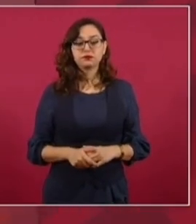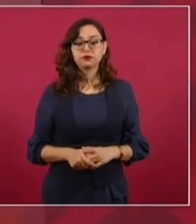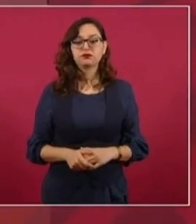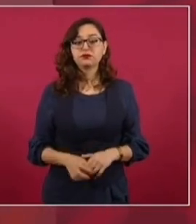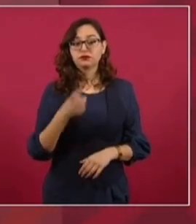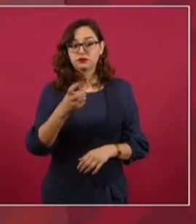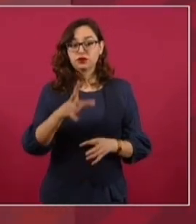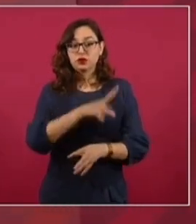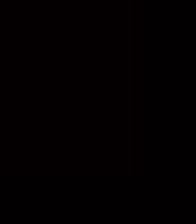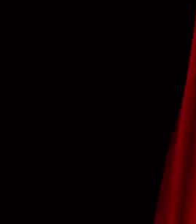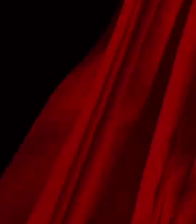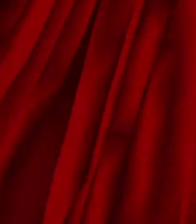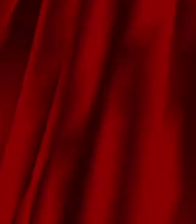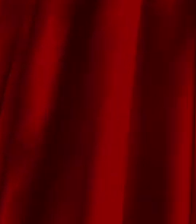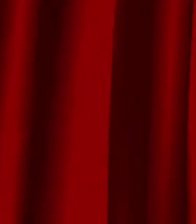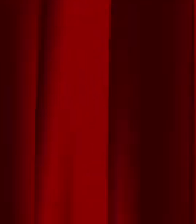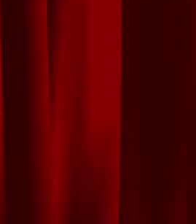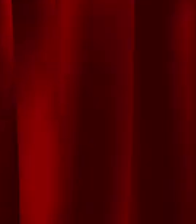Entonces, vamos a revisar todo el caso. Gracias. Gracias. Gracias.